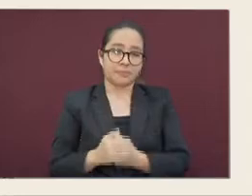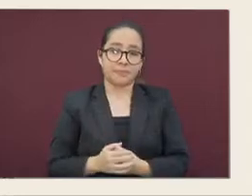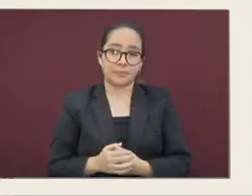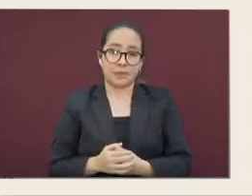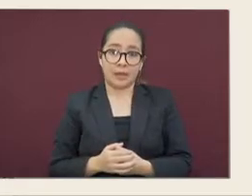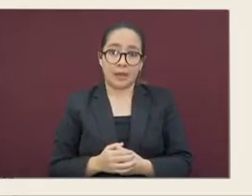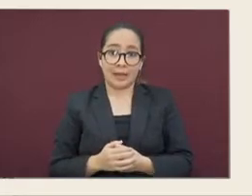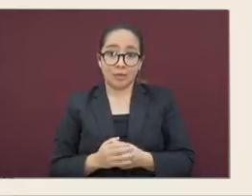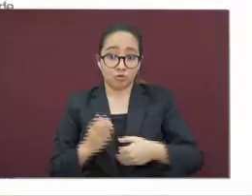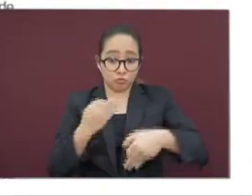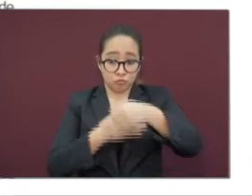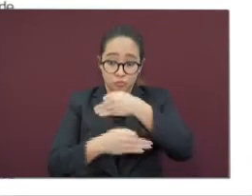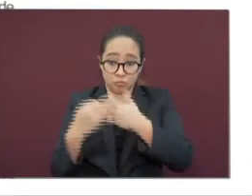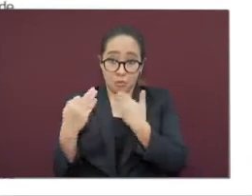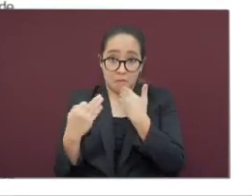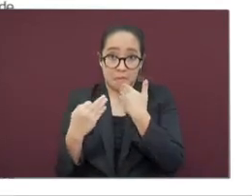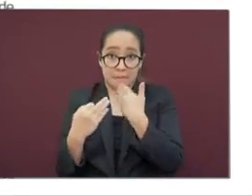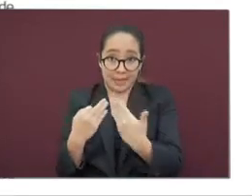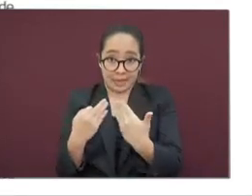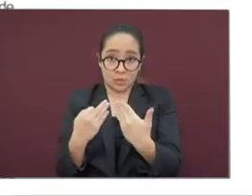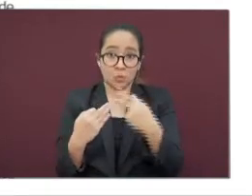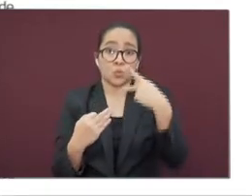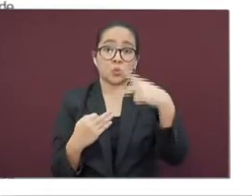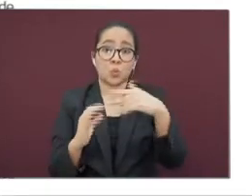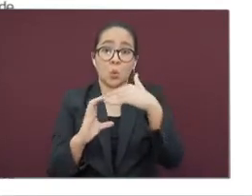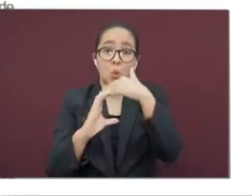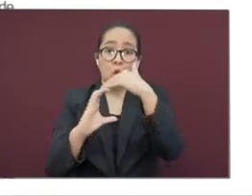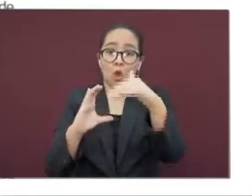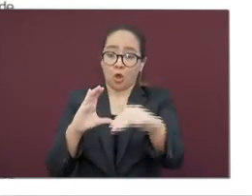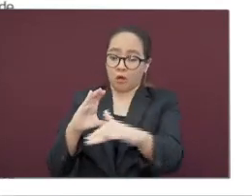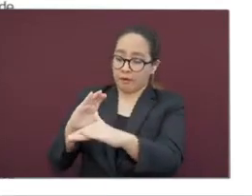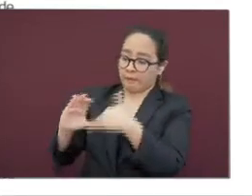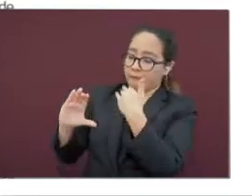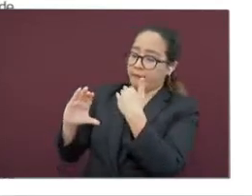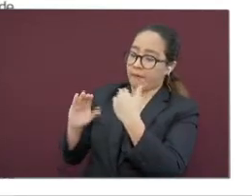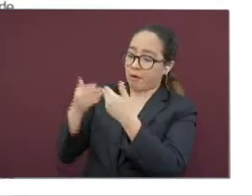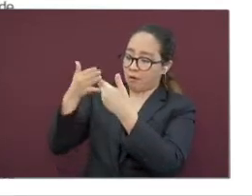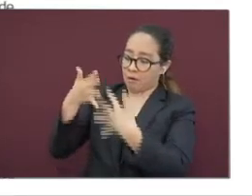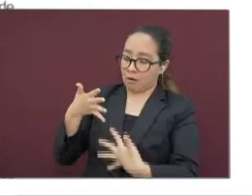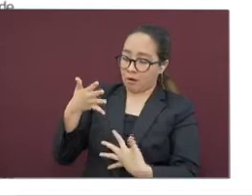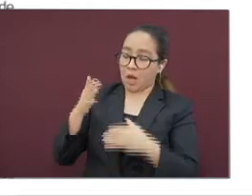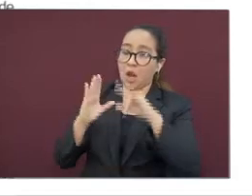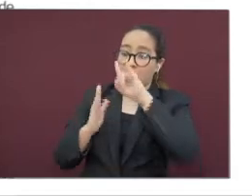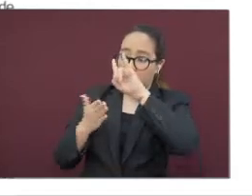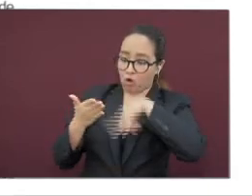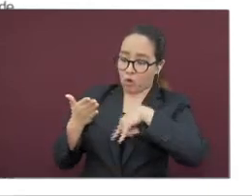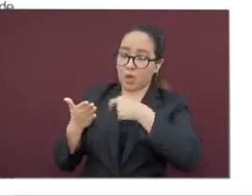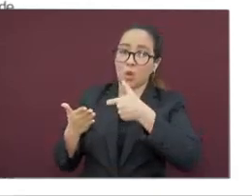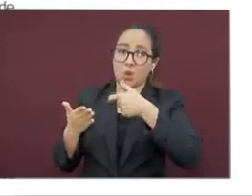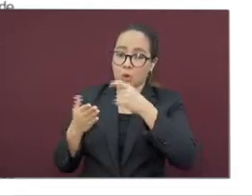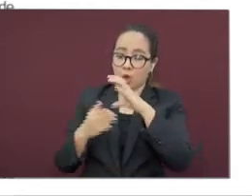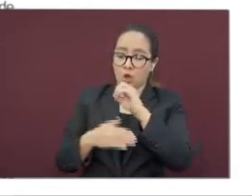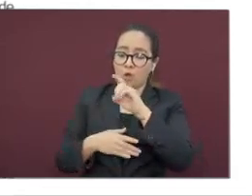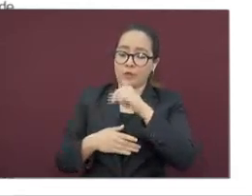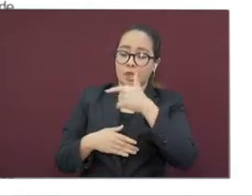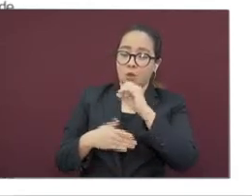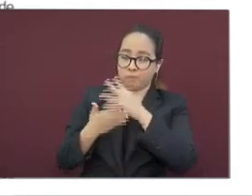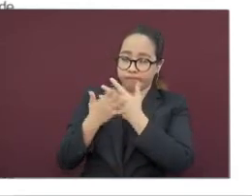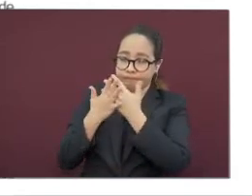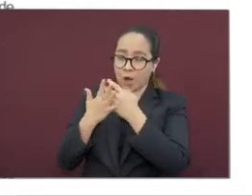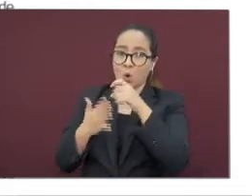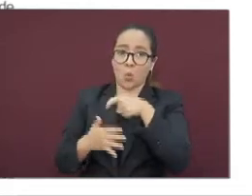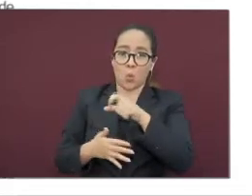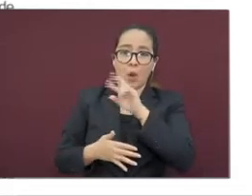Si entonces le llegará el cartel con código QR que van a imprimir y pegar